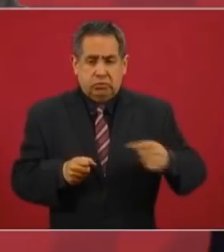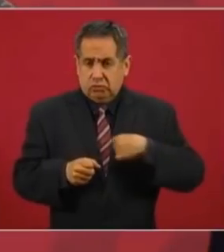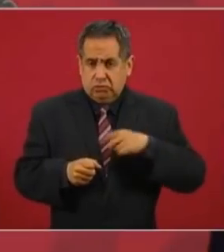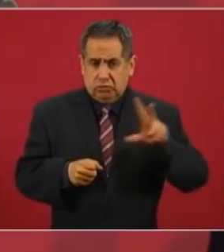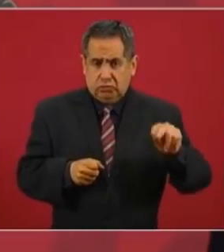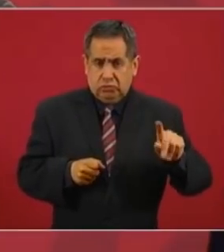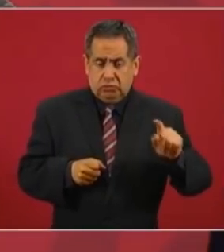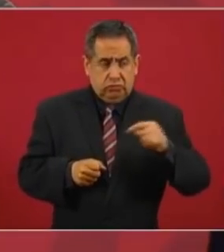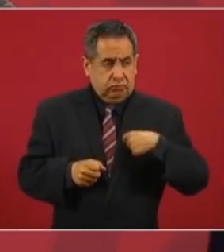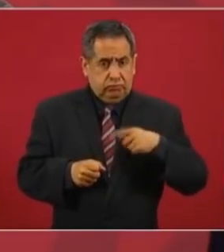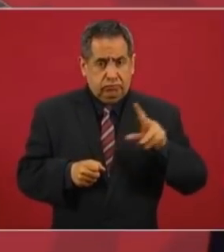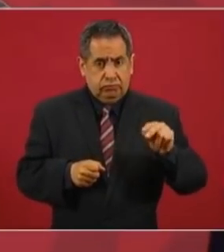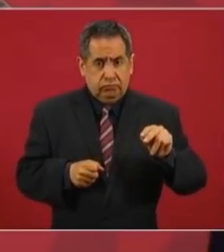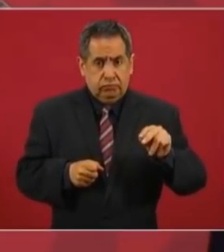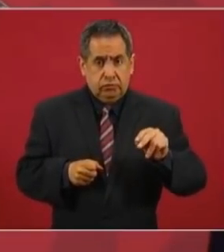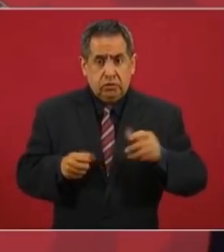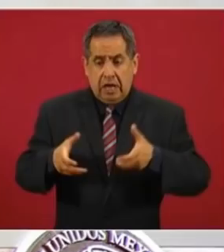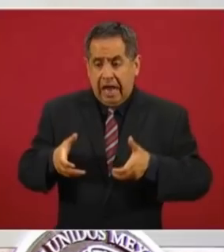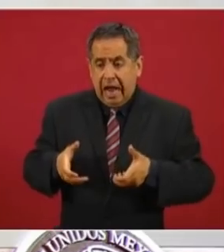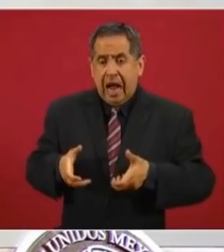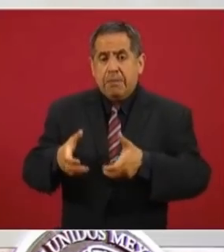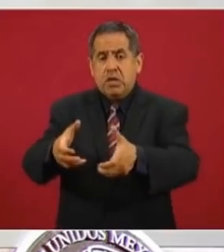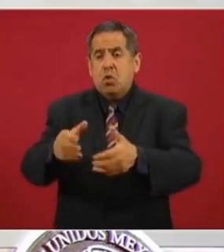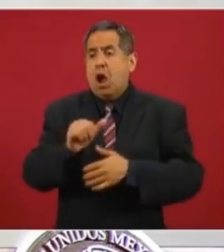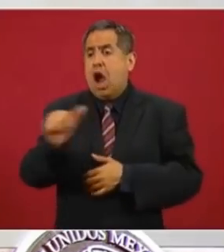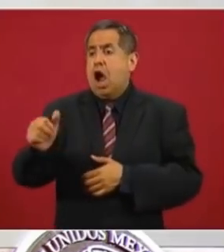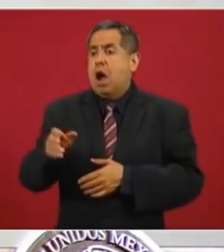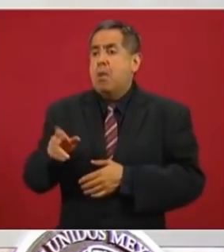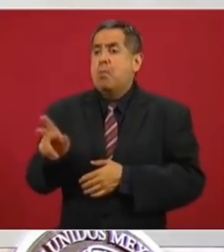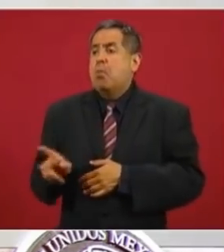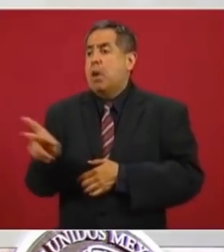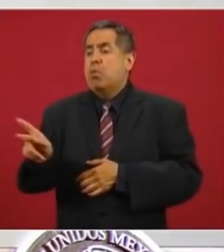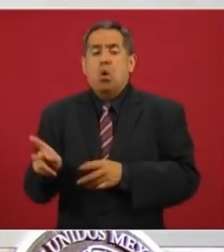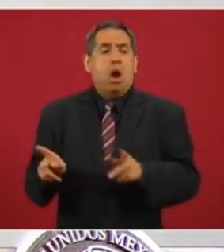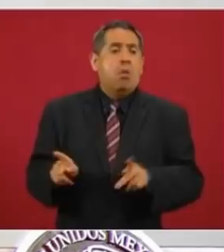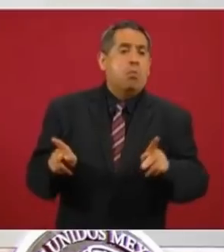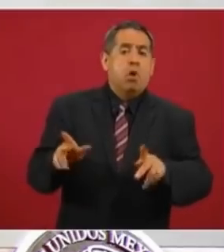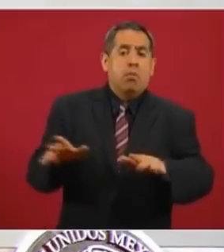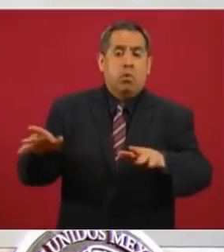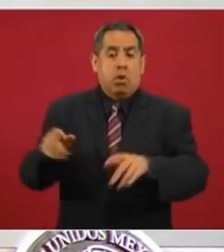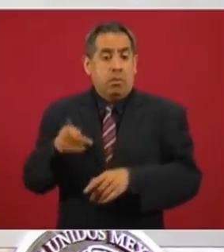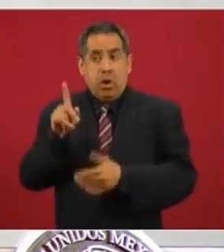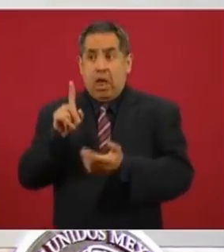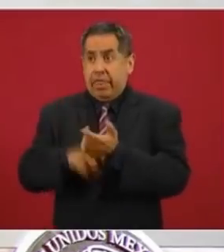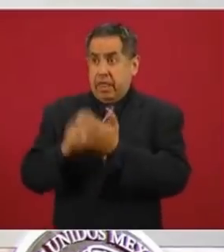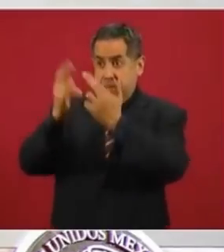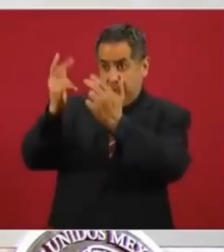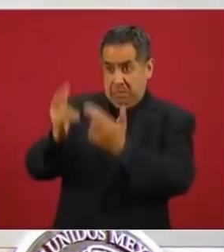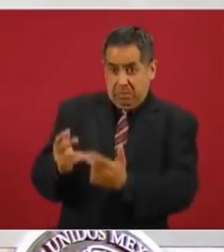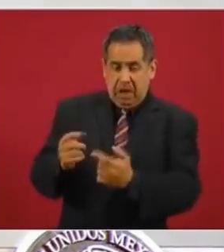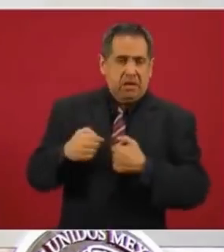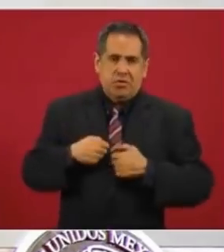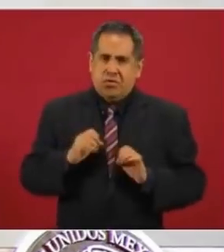los caminos de las comunidades por donde tenían que pasar